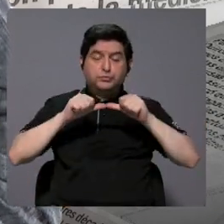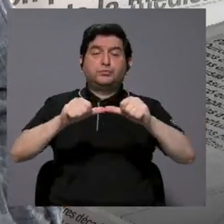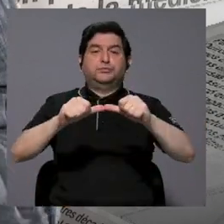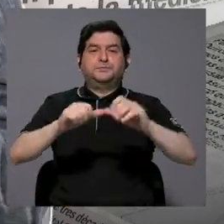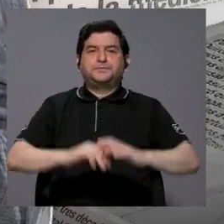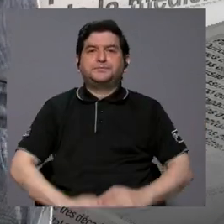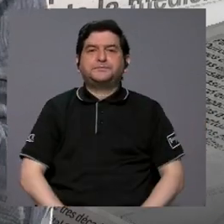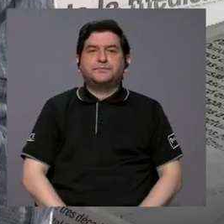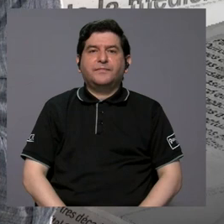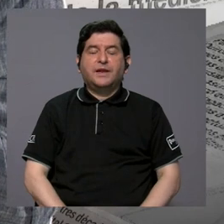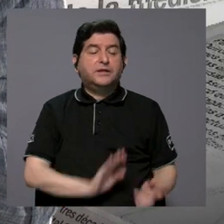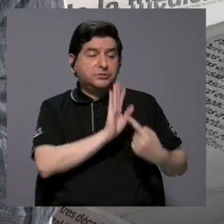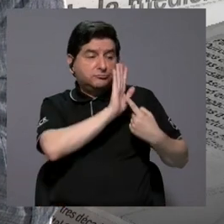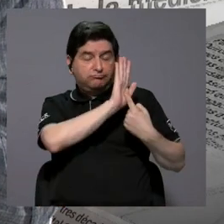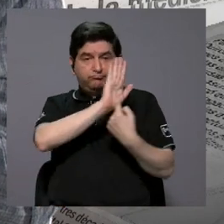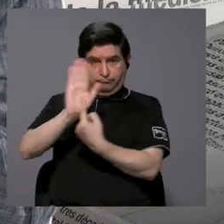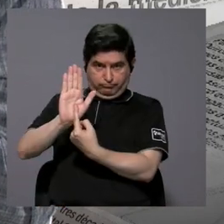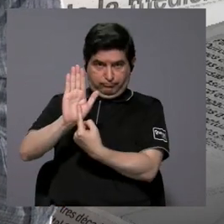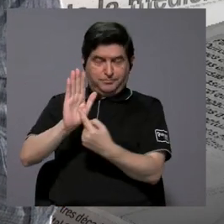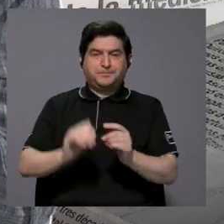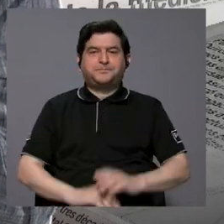Es exponer